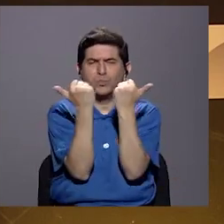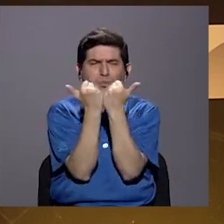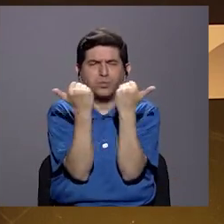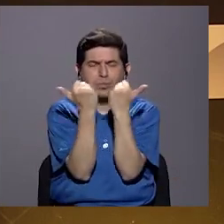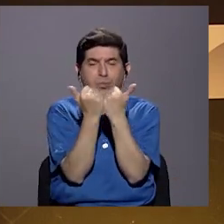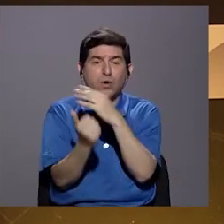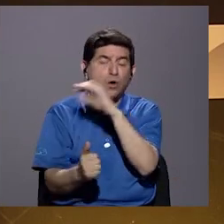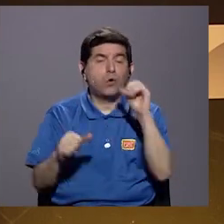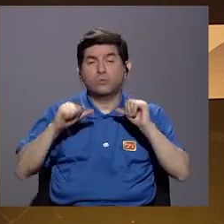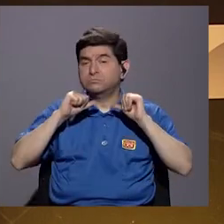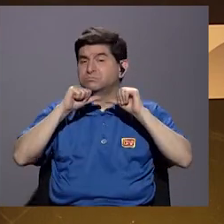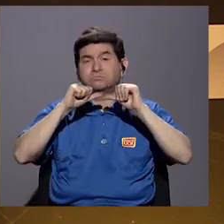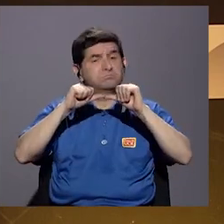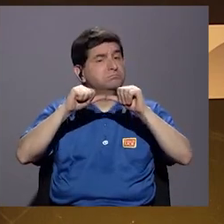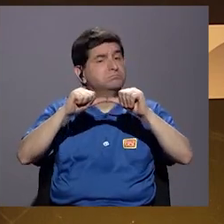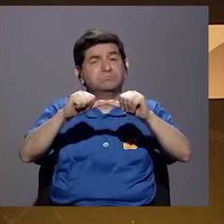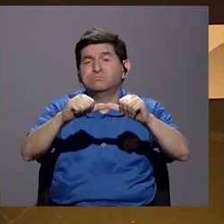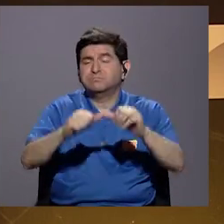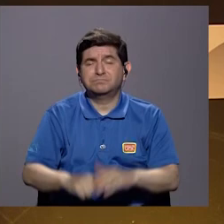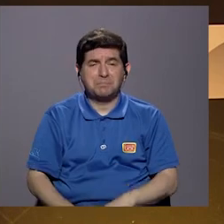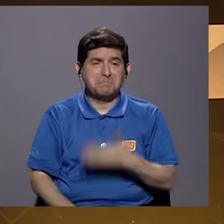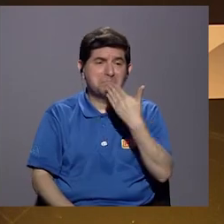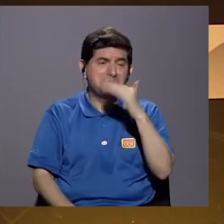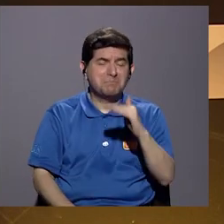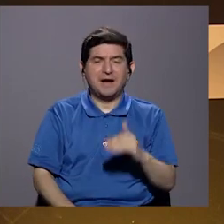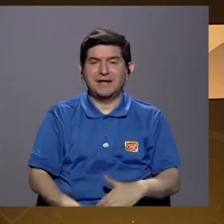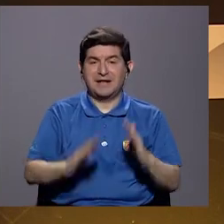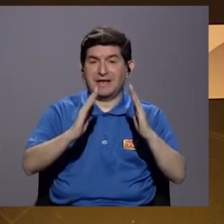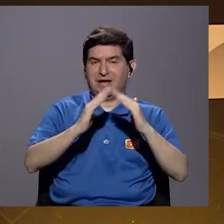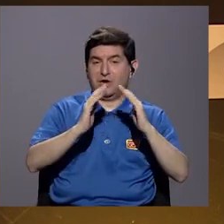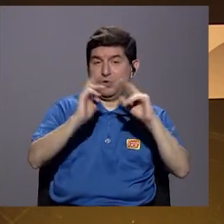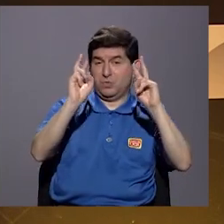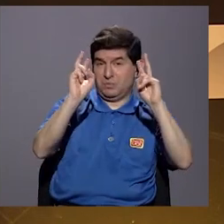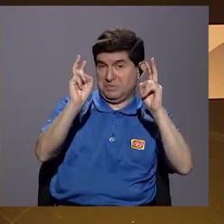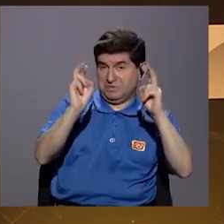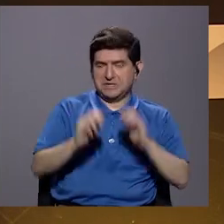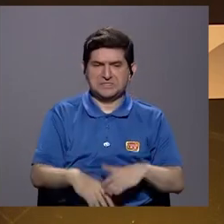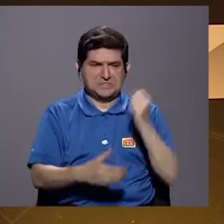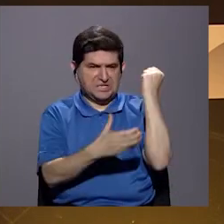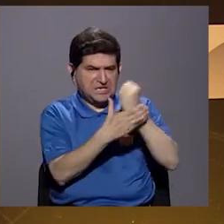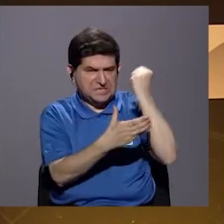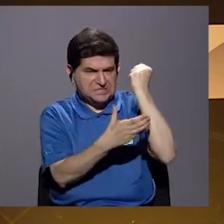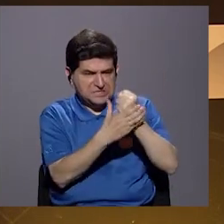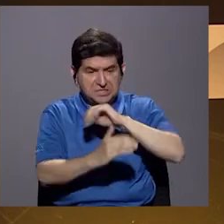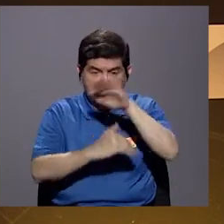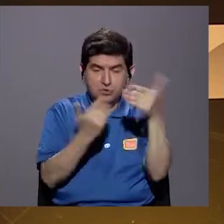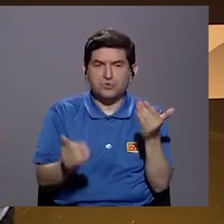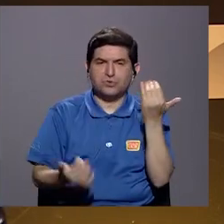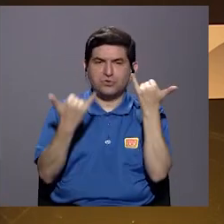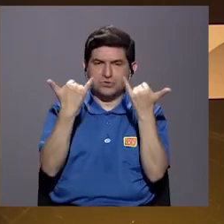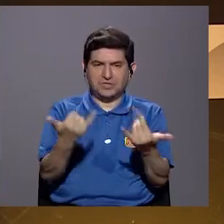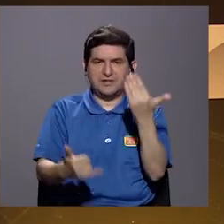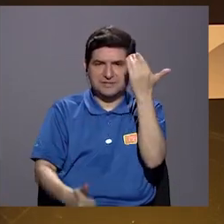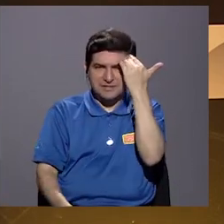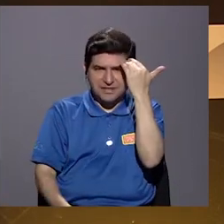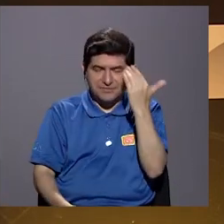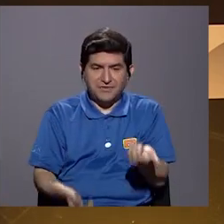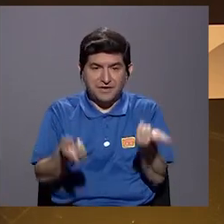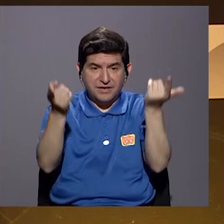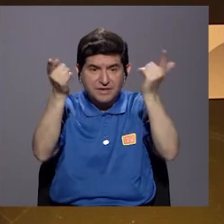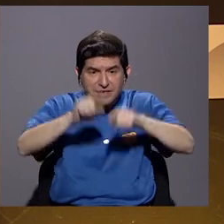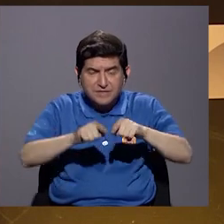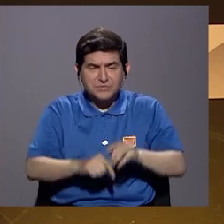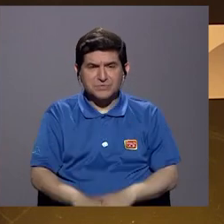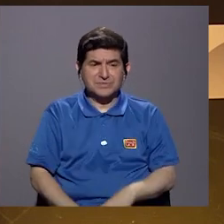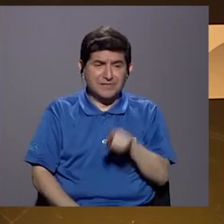hacinamiento? Porque si no va a seguir la mala convivencia que se da, asesinatos, en fin, todo lo que conocemos de